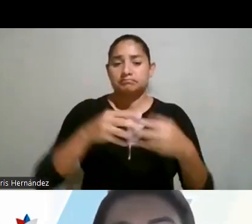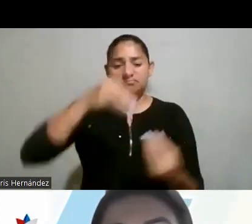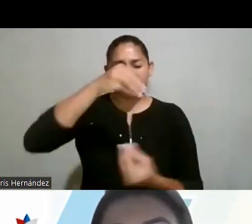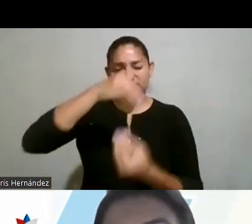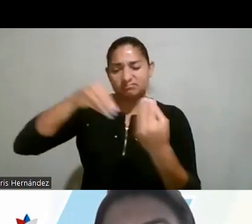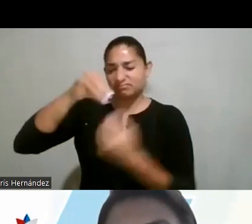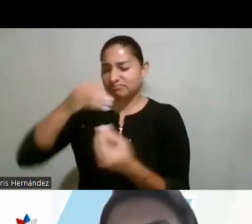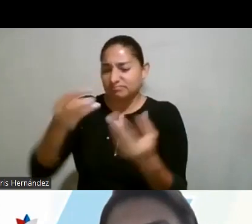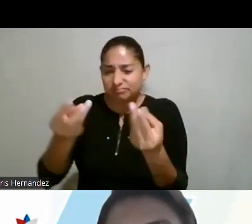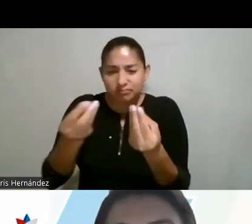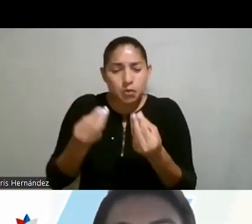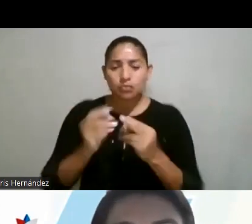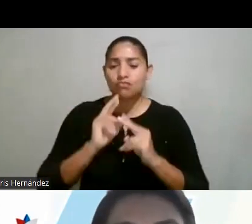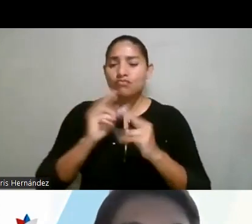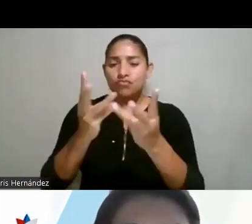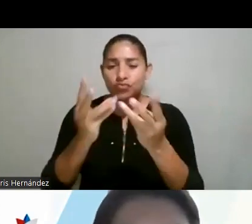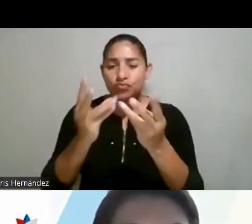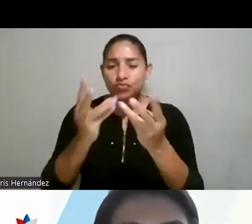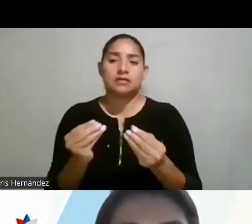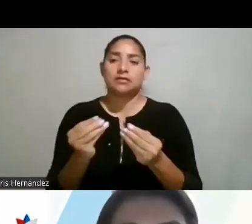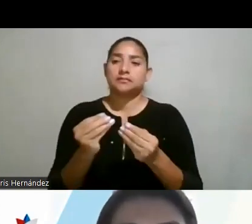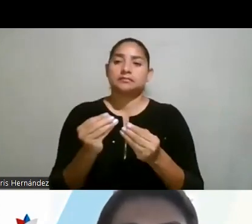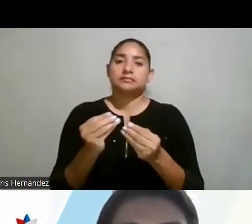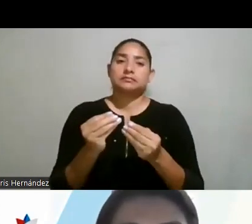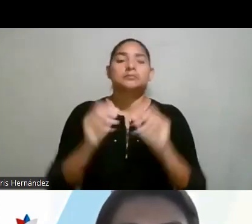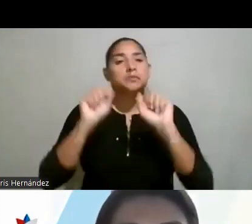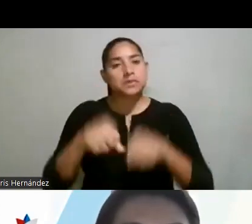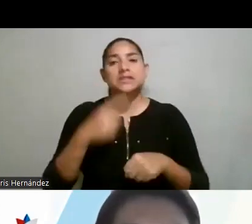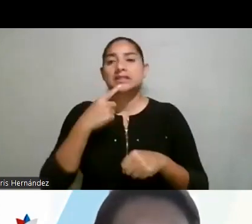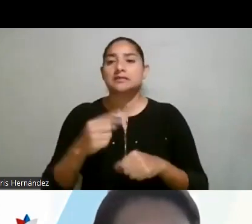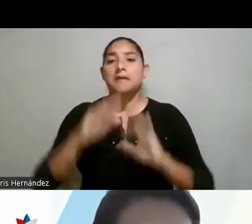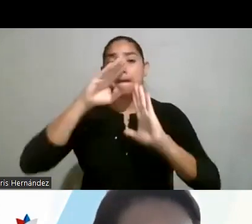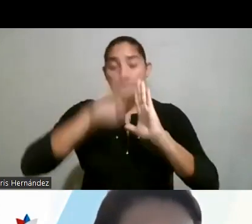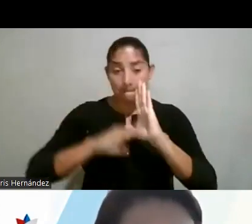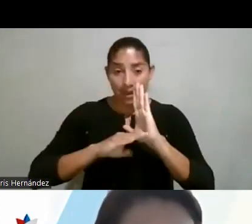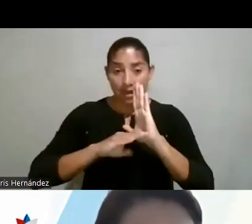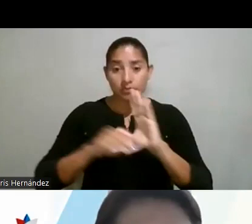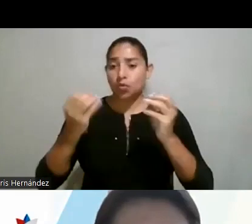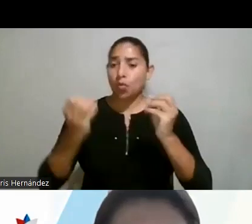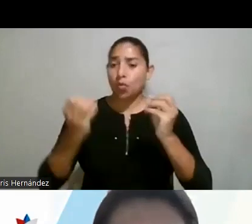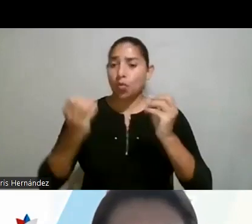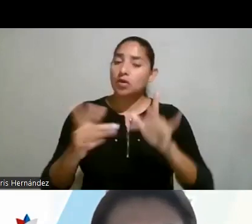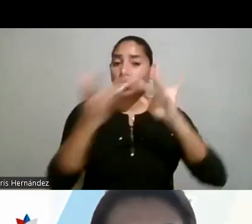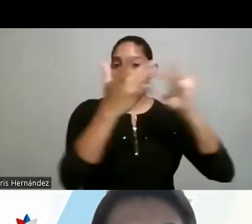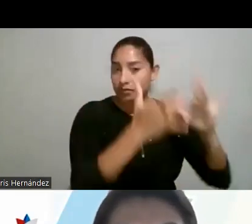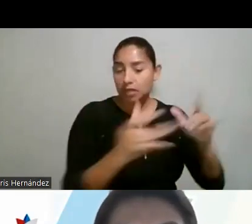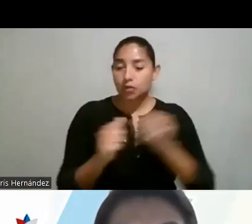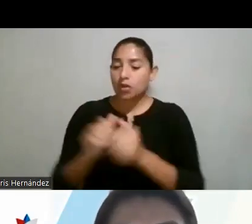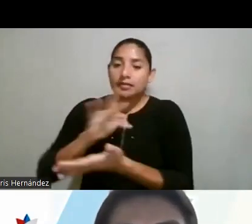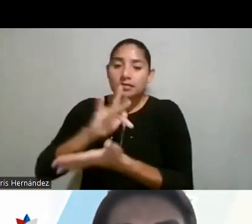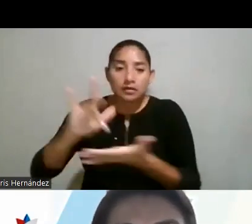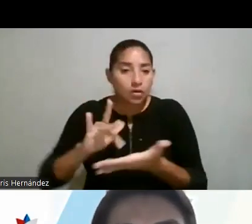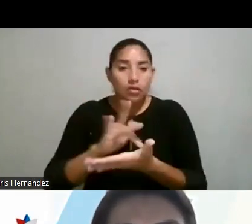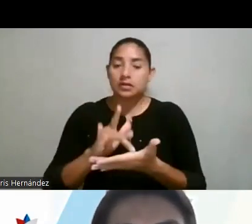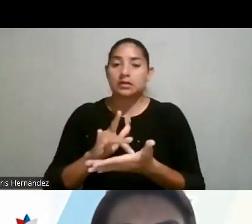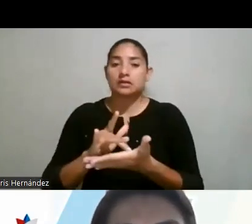mujeres podrían tener entonces menos tendencia, por menos oportunidades de contacto con la tecnología, a